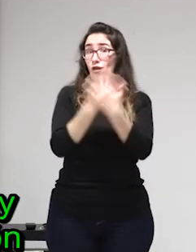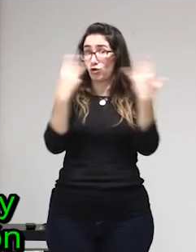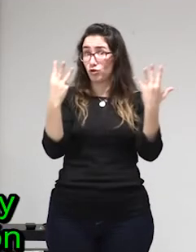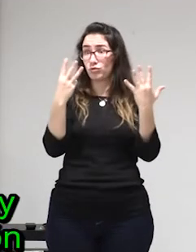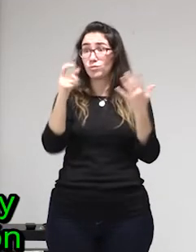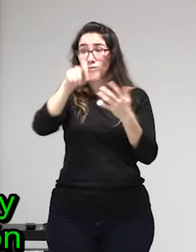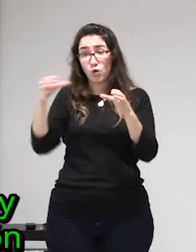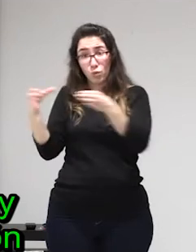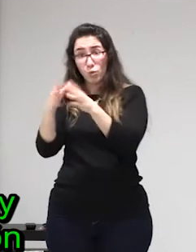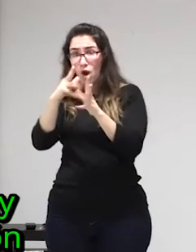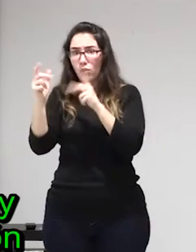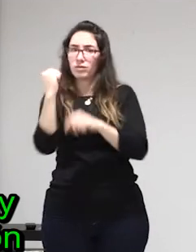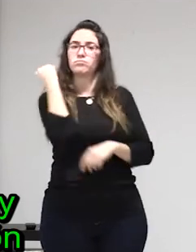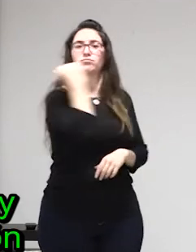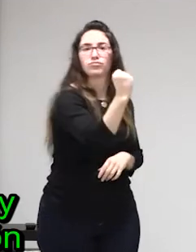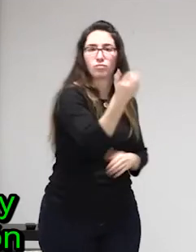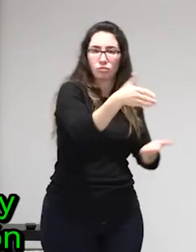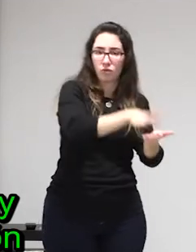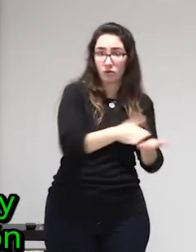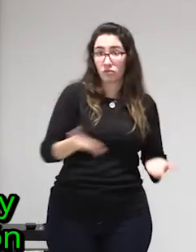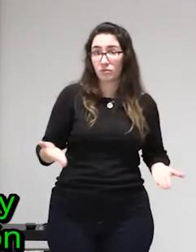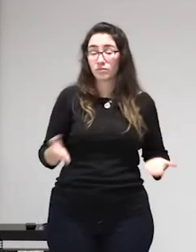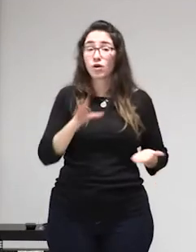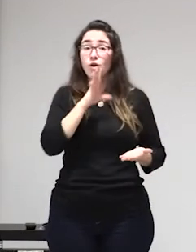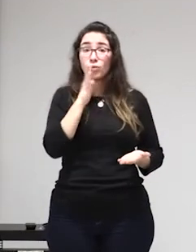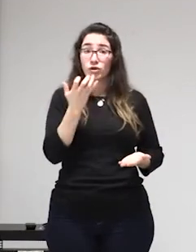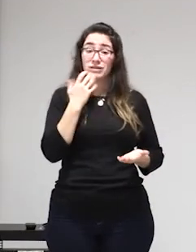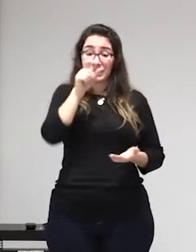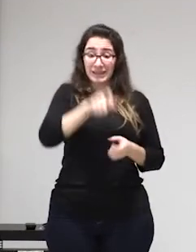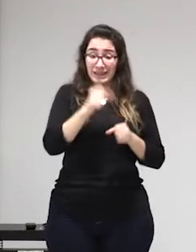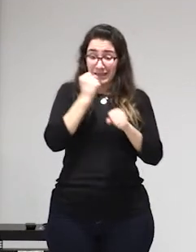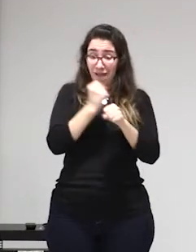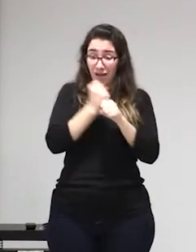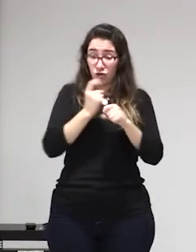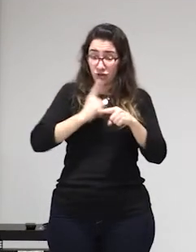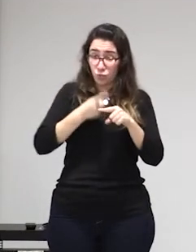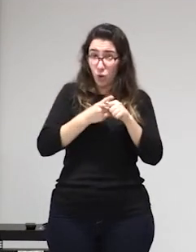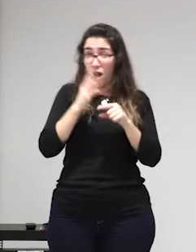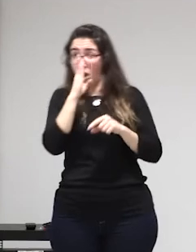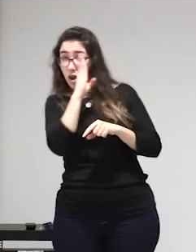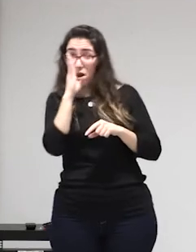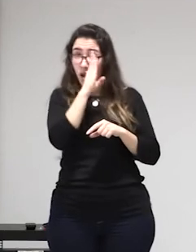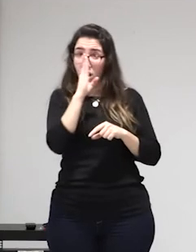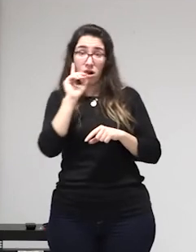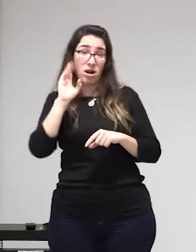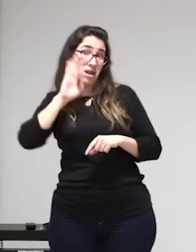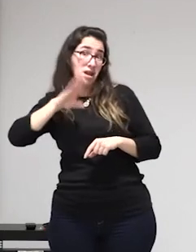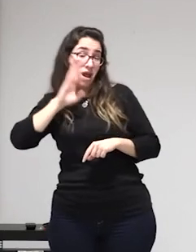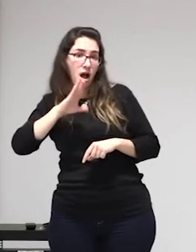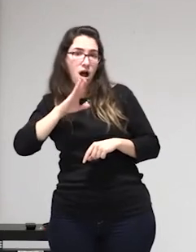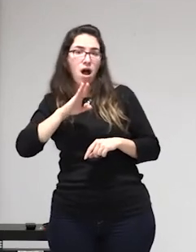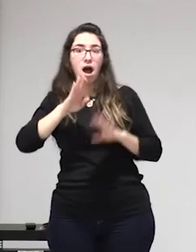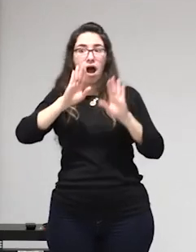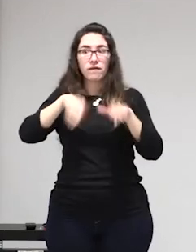si existen pruebas de que hay una persona gestionando la prostitución y de que el dueño era consciente de esto al dueño le quitan la